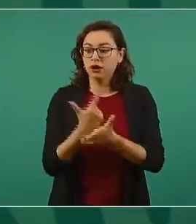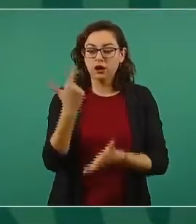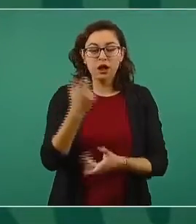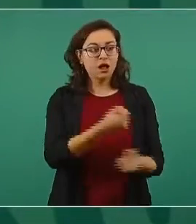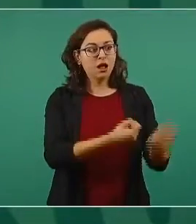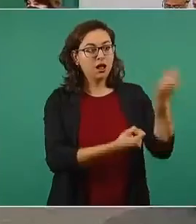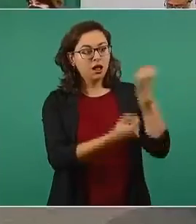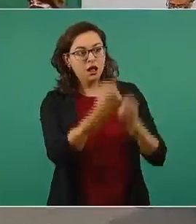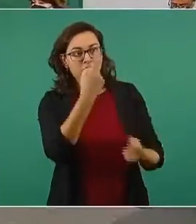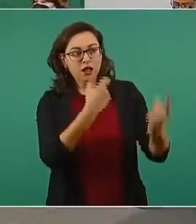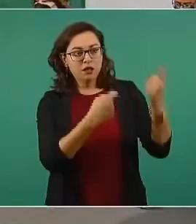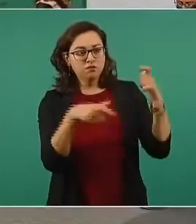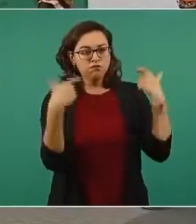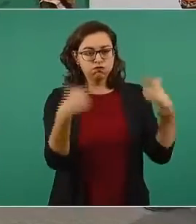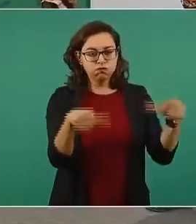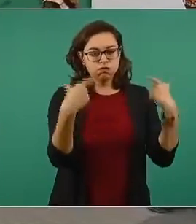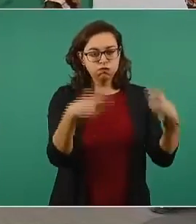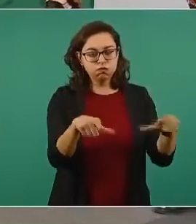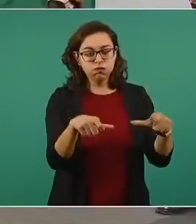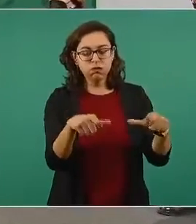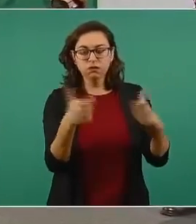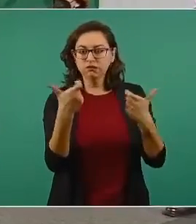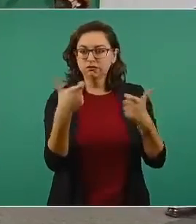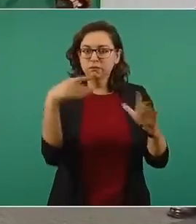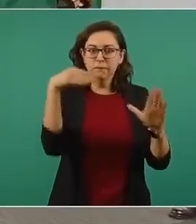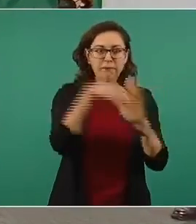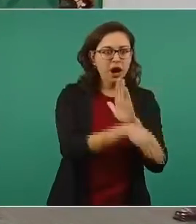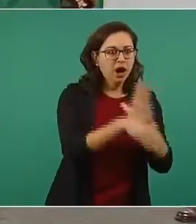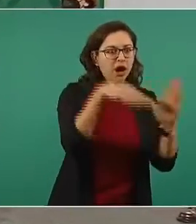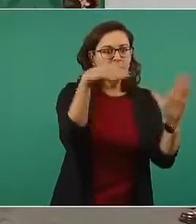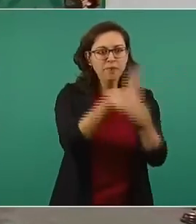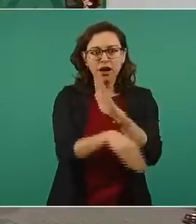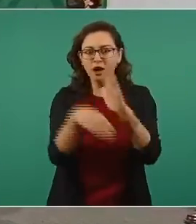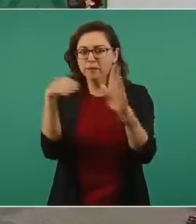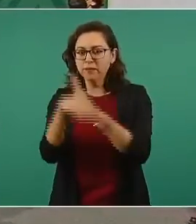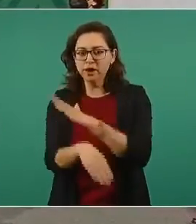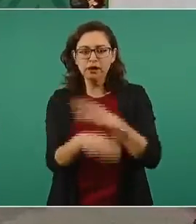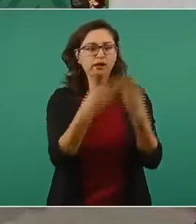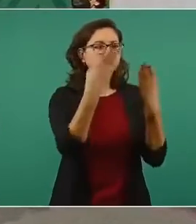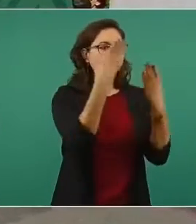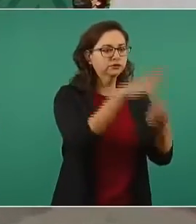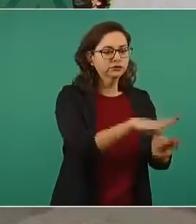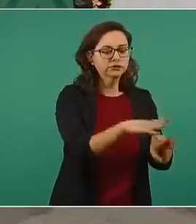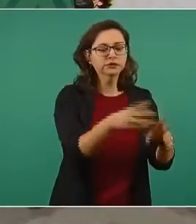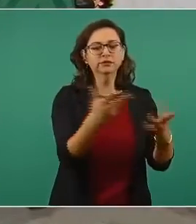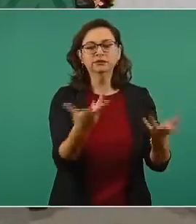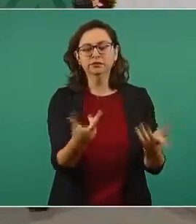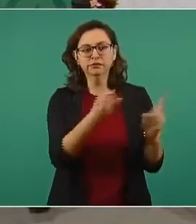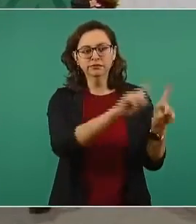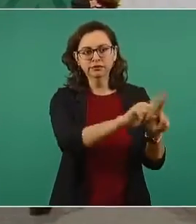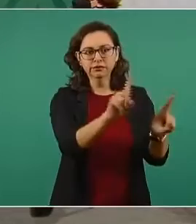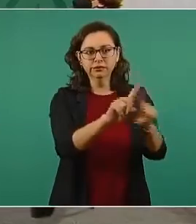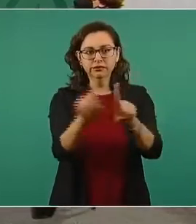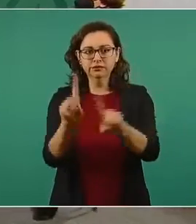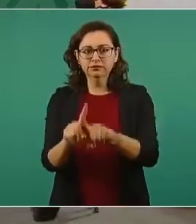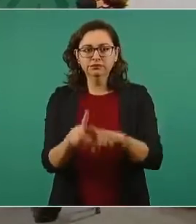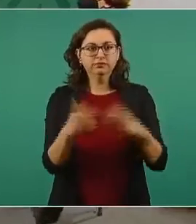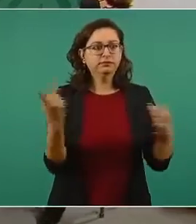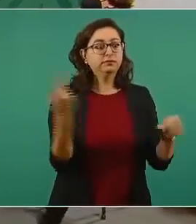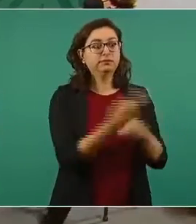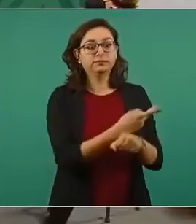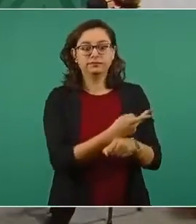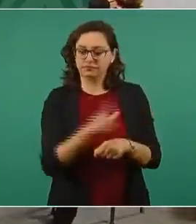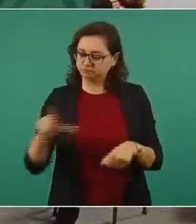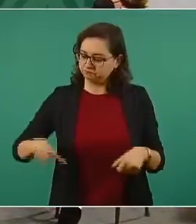bancos o instituciones financieras los